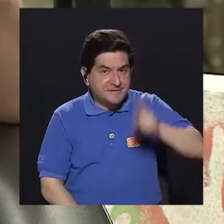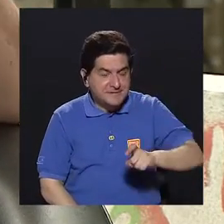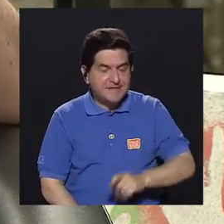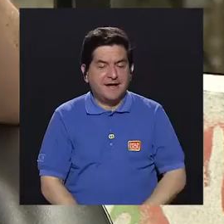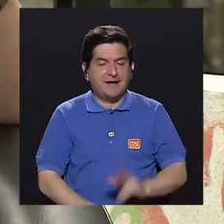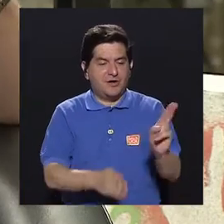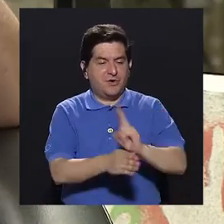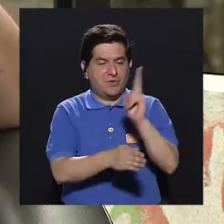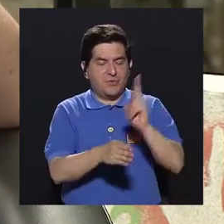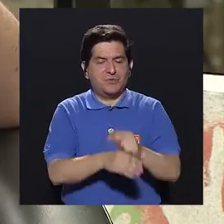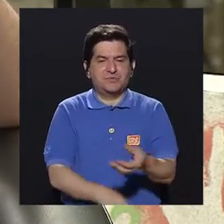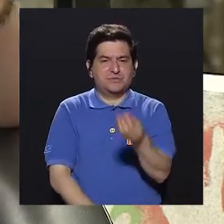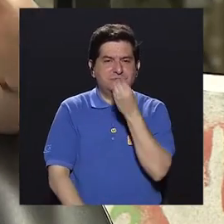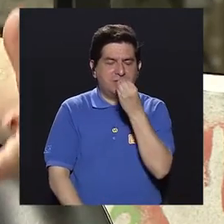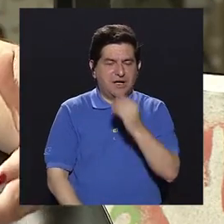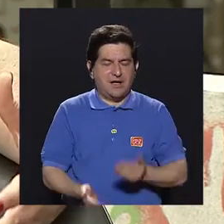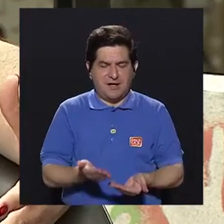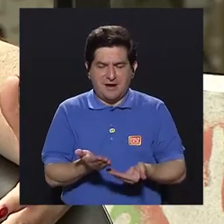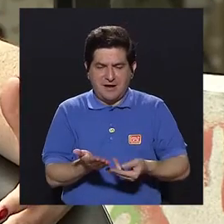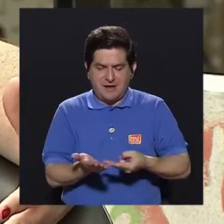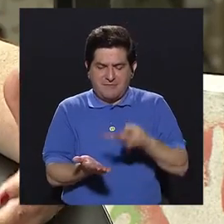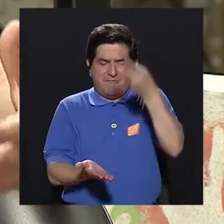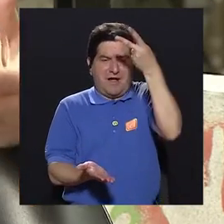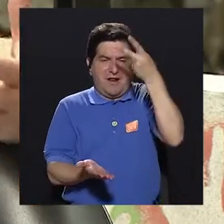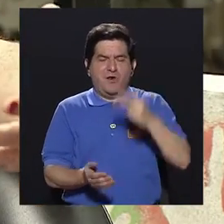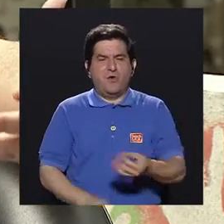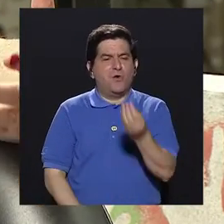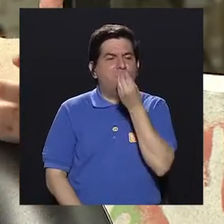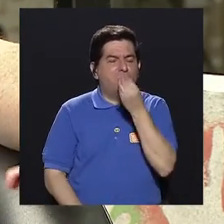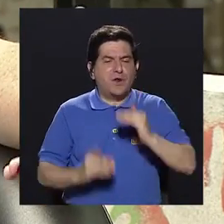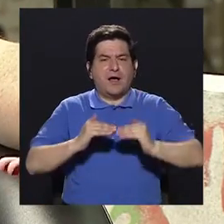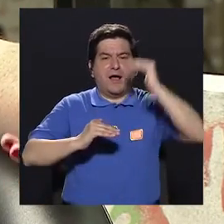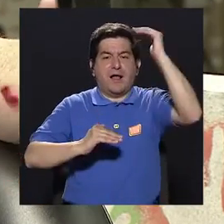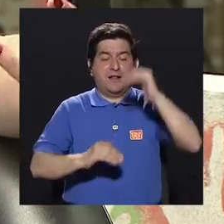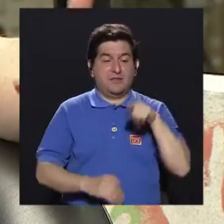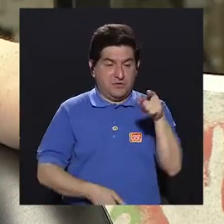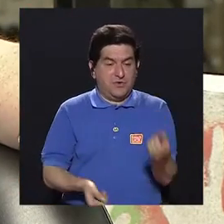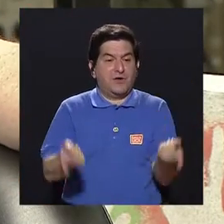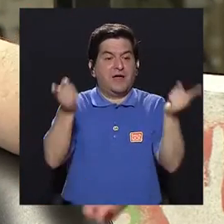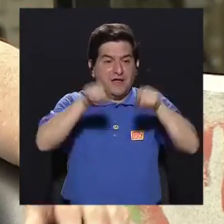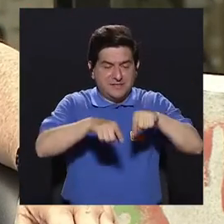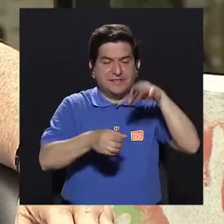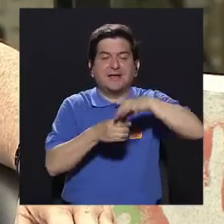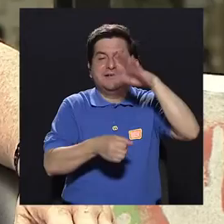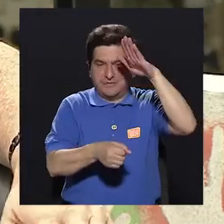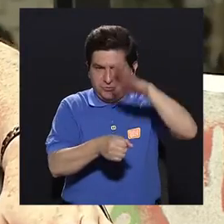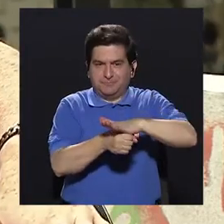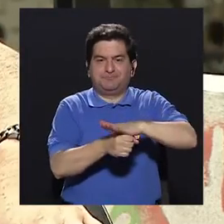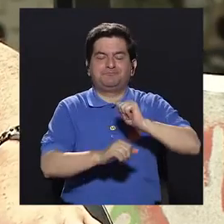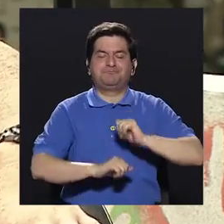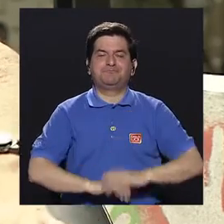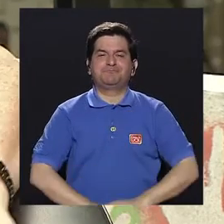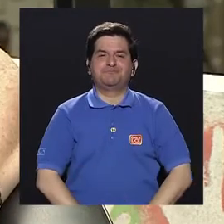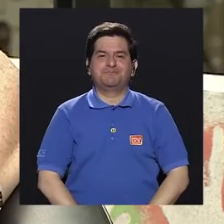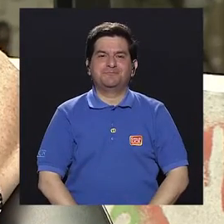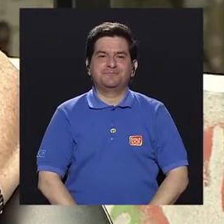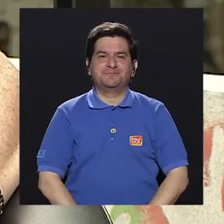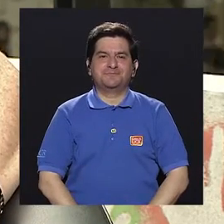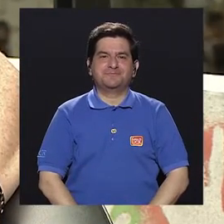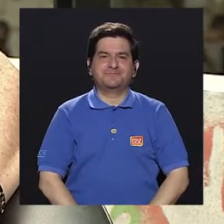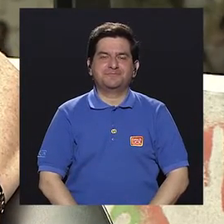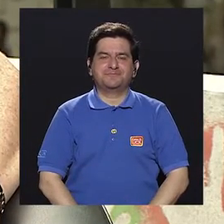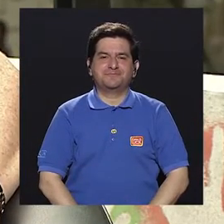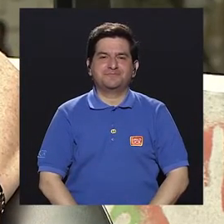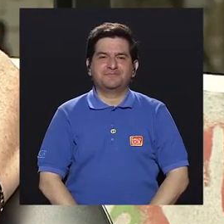consumir alimentos de alto valor nutricional y las semillas son alimentos de alto valor nutricional. Entonces,